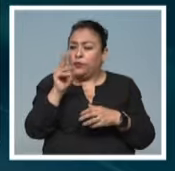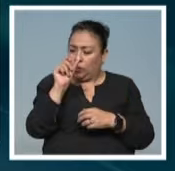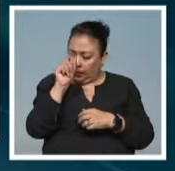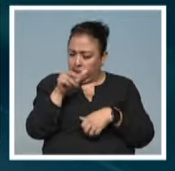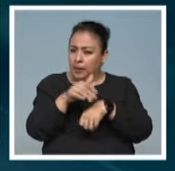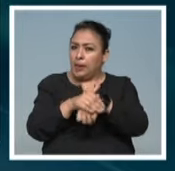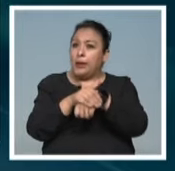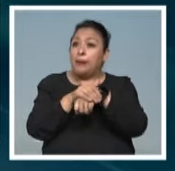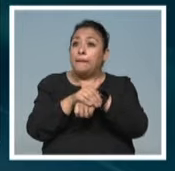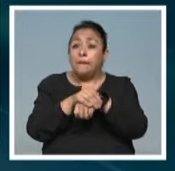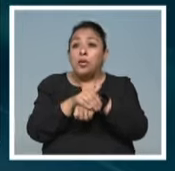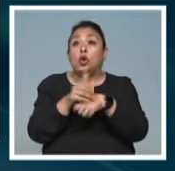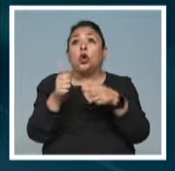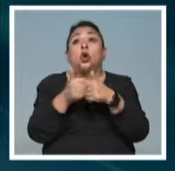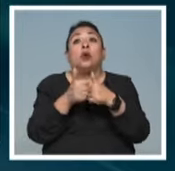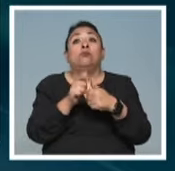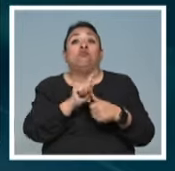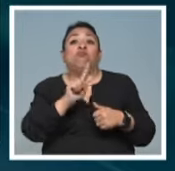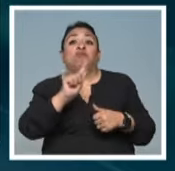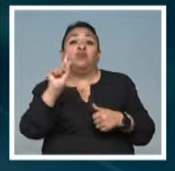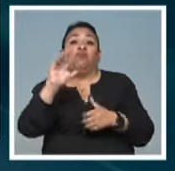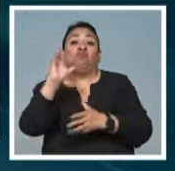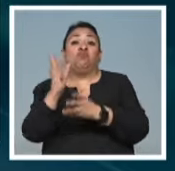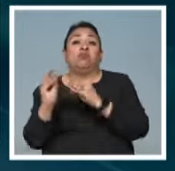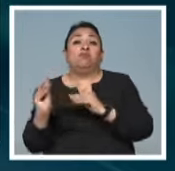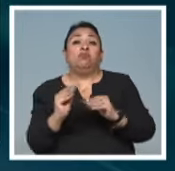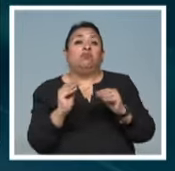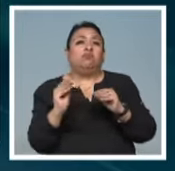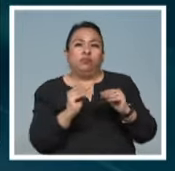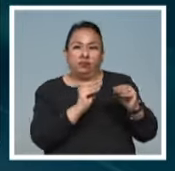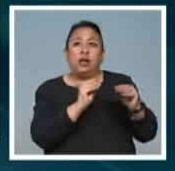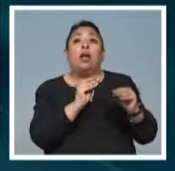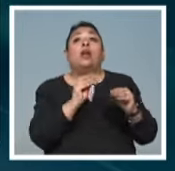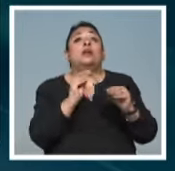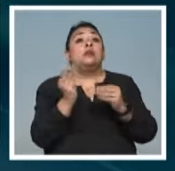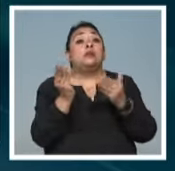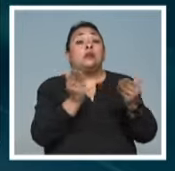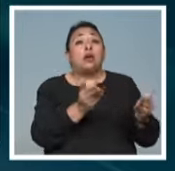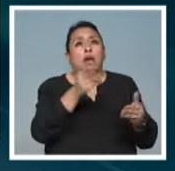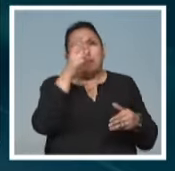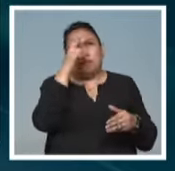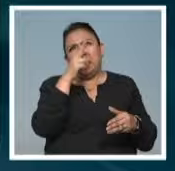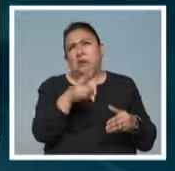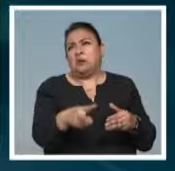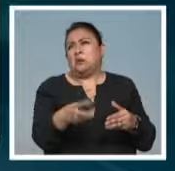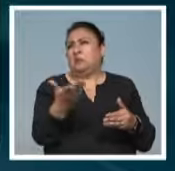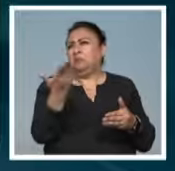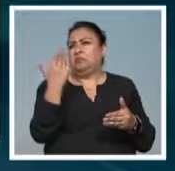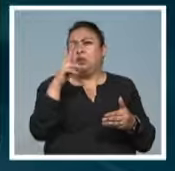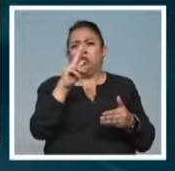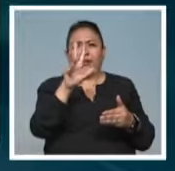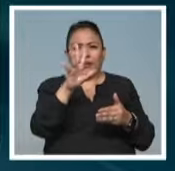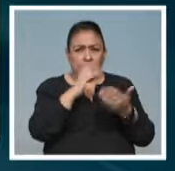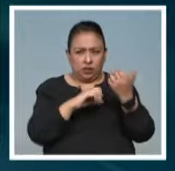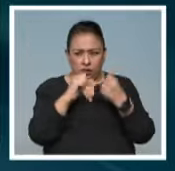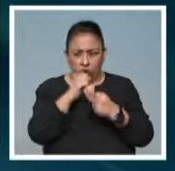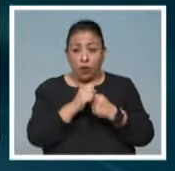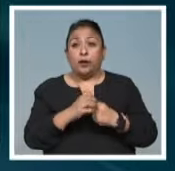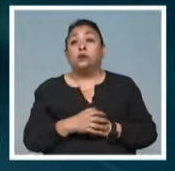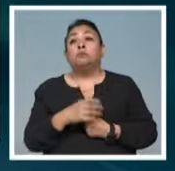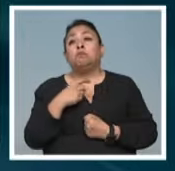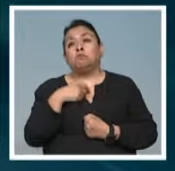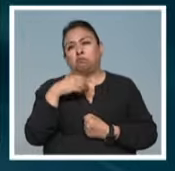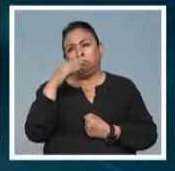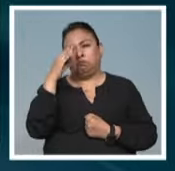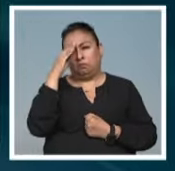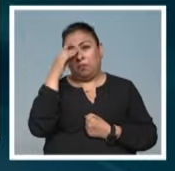la amistad que cultivó con notables exiliados republicanos que llegaron a México hace 85 años. Yo creo